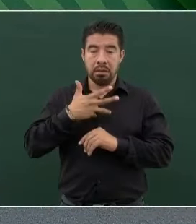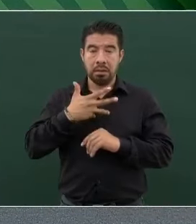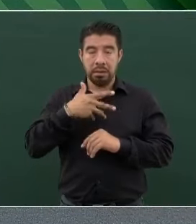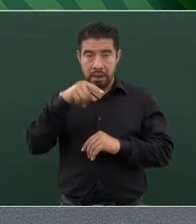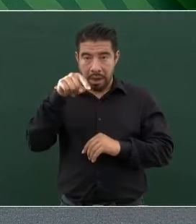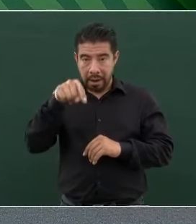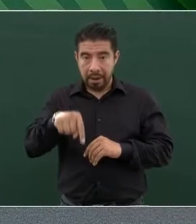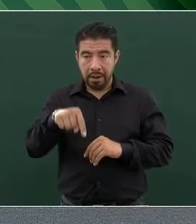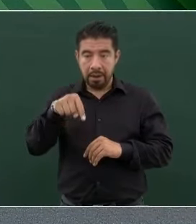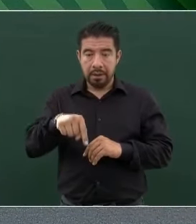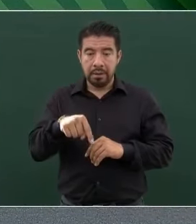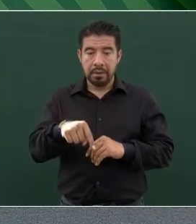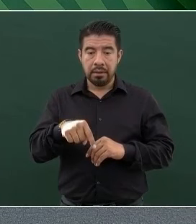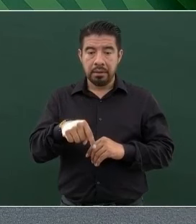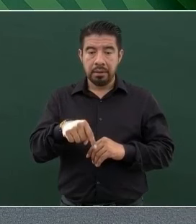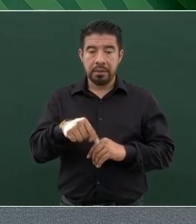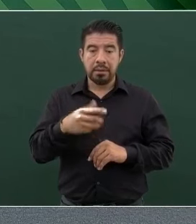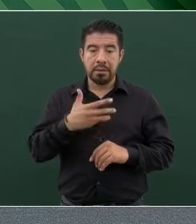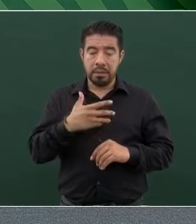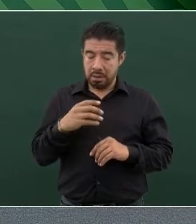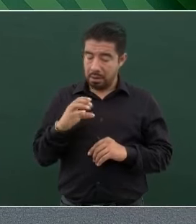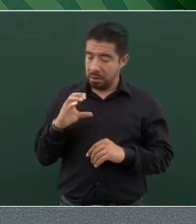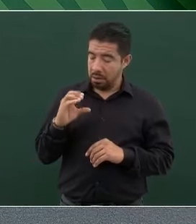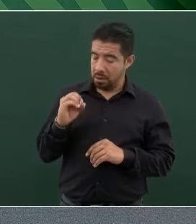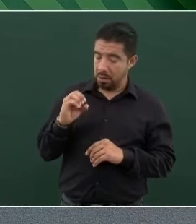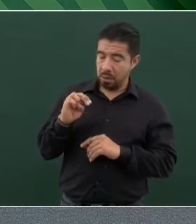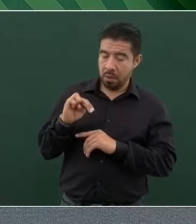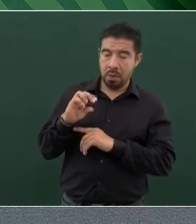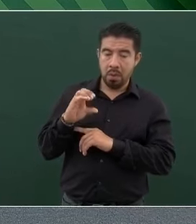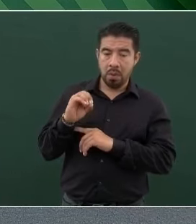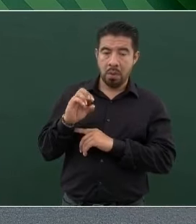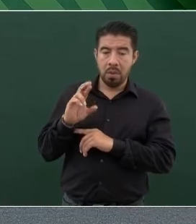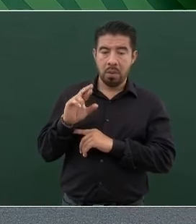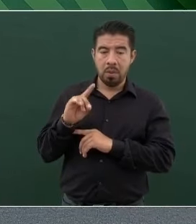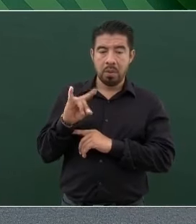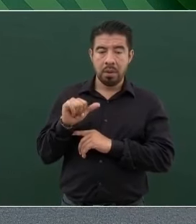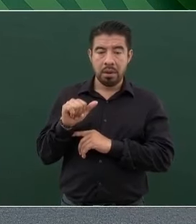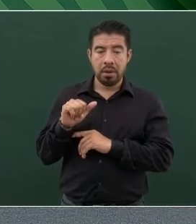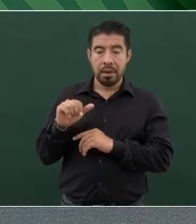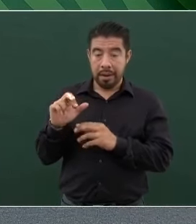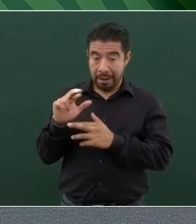está Concordia, esta es la región.